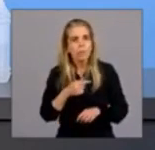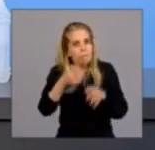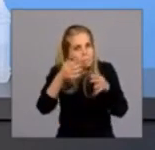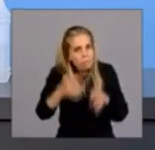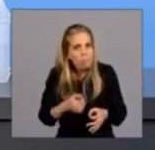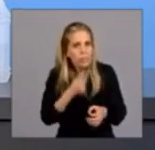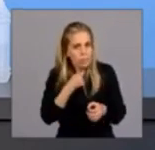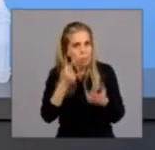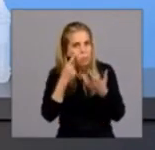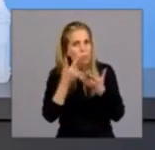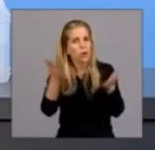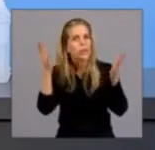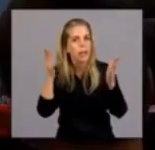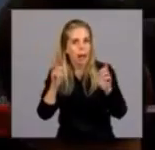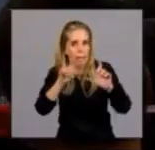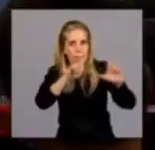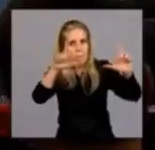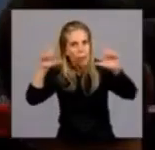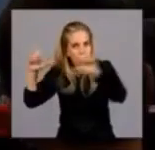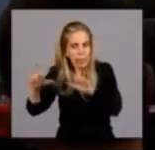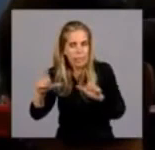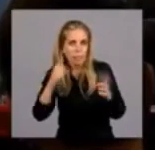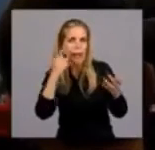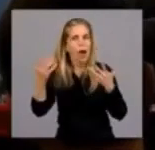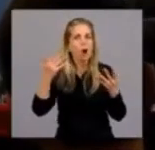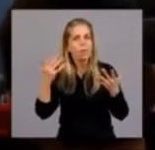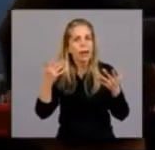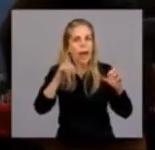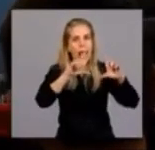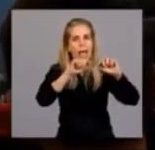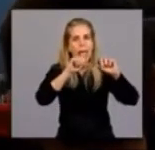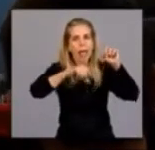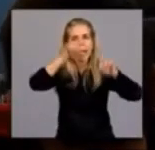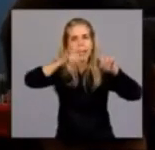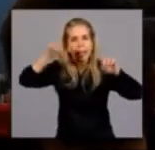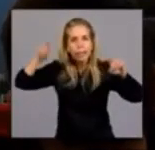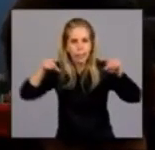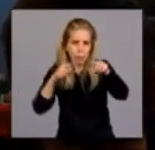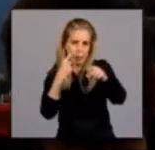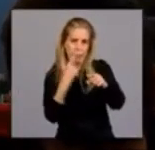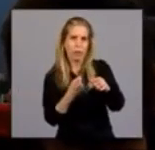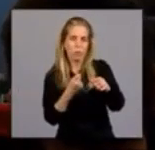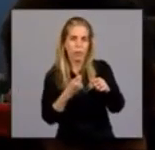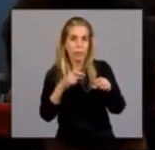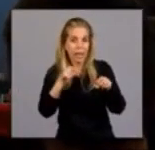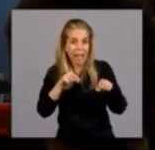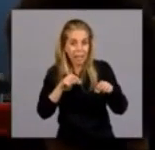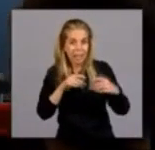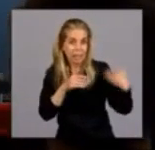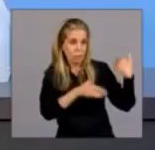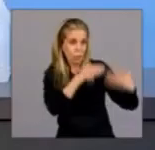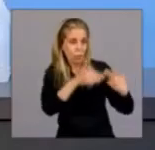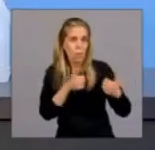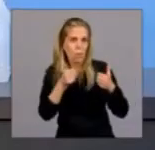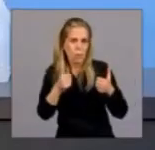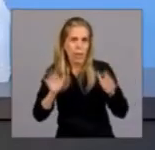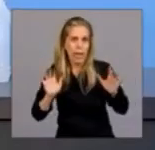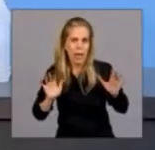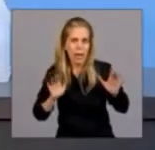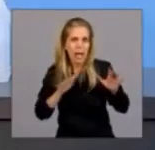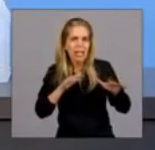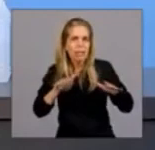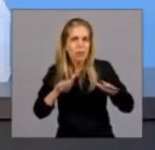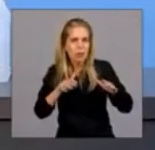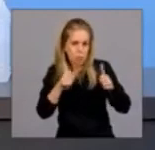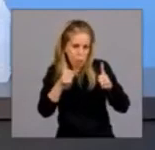mostrar los datos comparativos solo para que nos demos cuenta que esto tiene sentido hacerlo, que esto tiene sentido